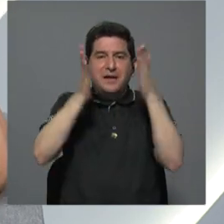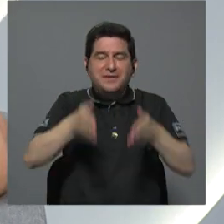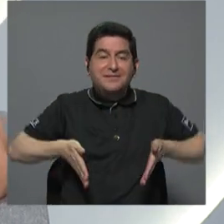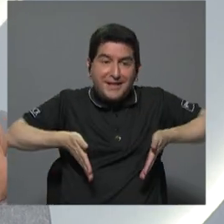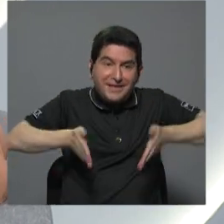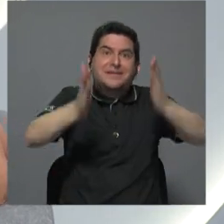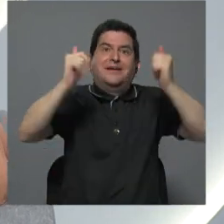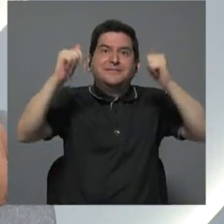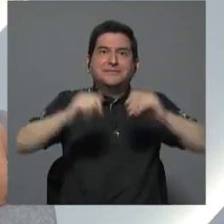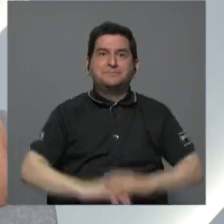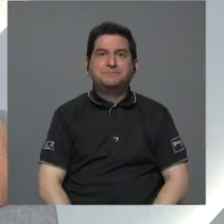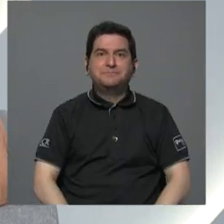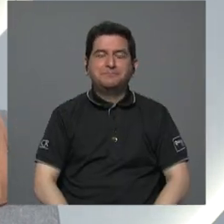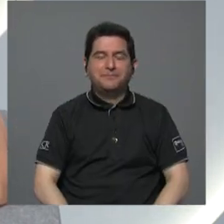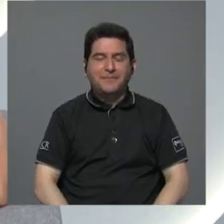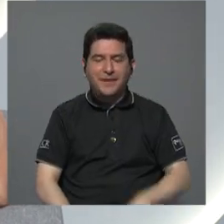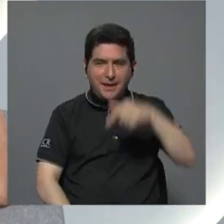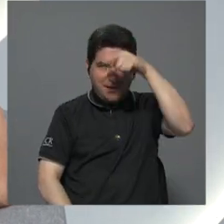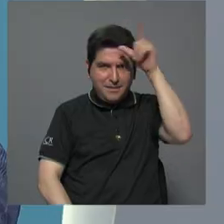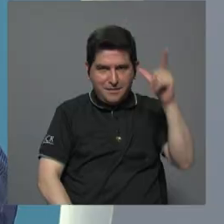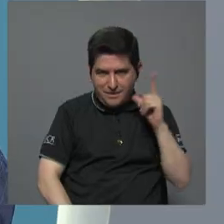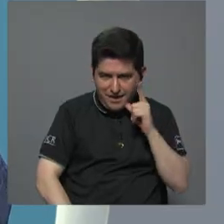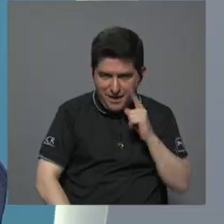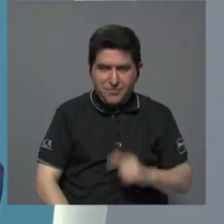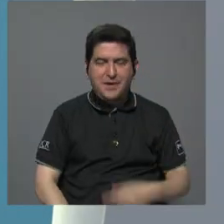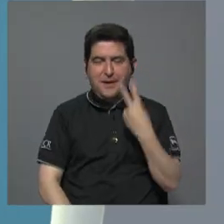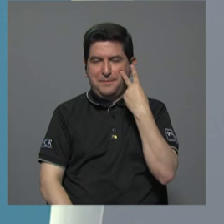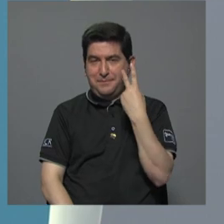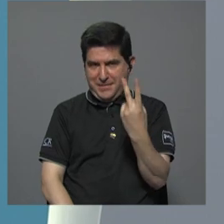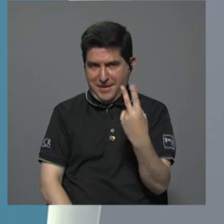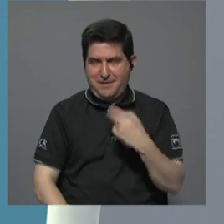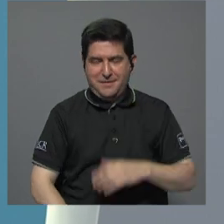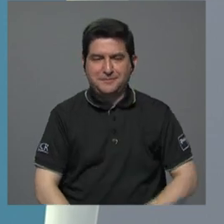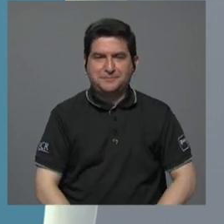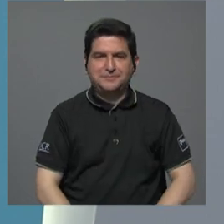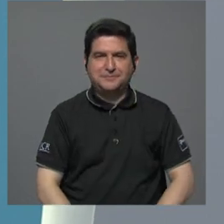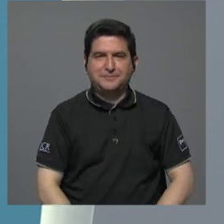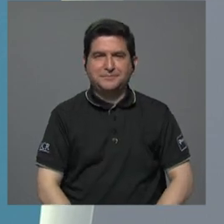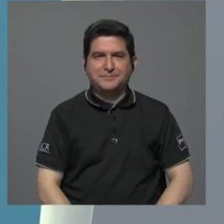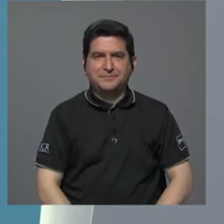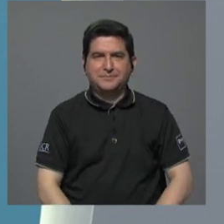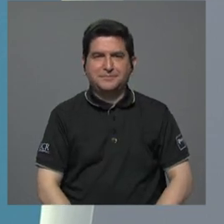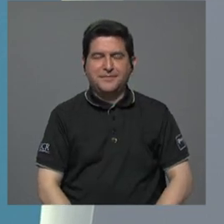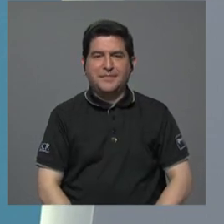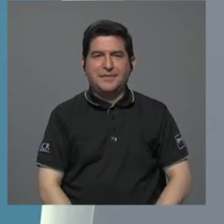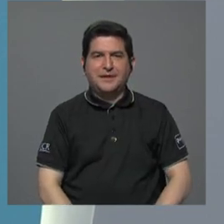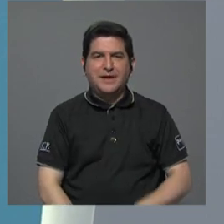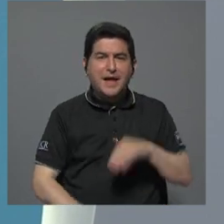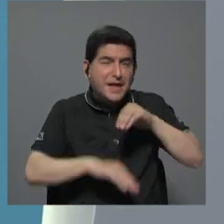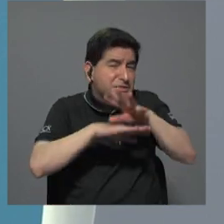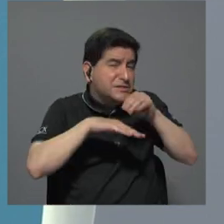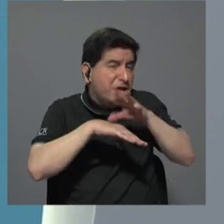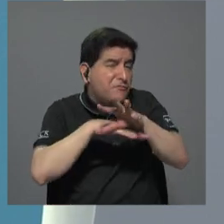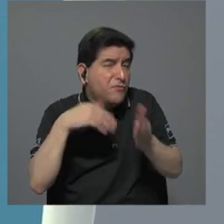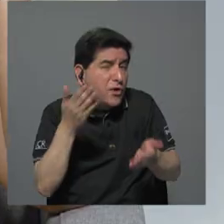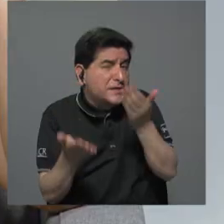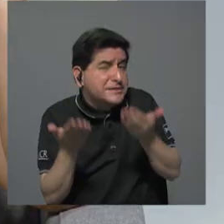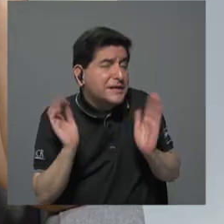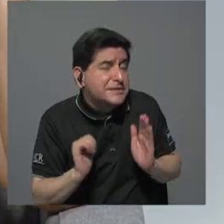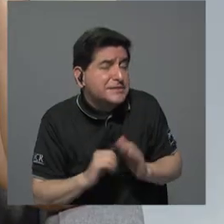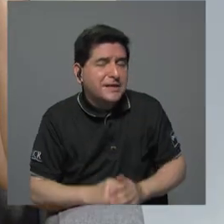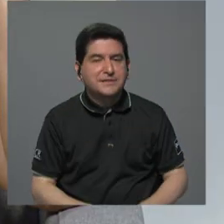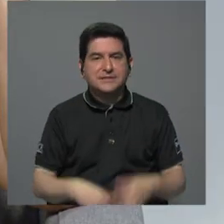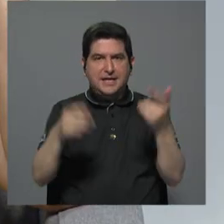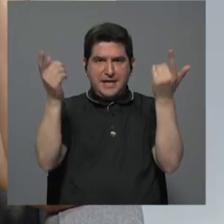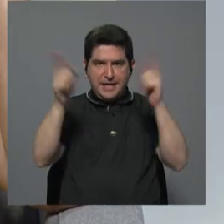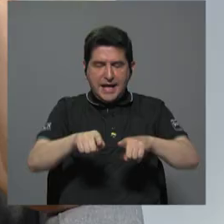carreteras. Doña Laura, pero vea, vamos a ver. Se ve como influencias, por no decir... Esto es un